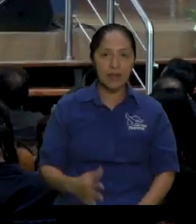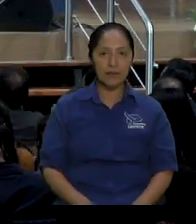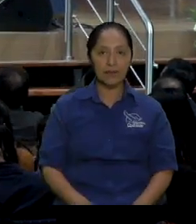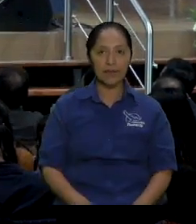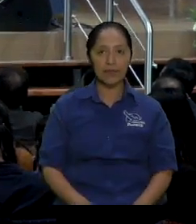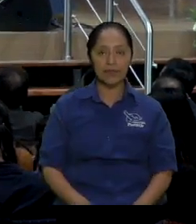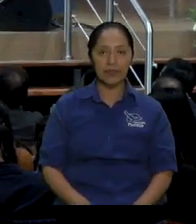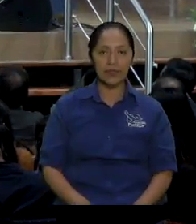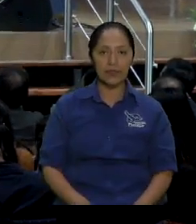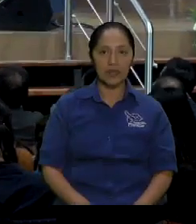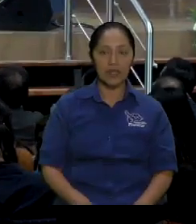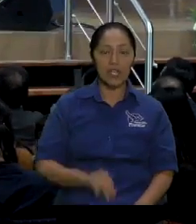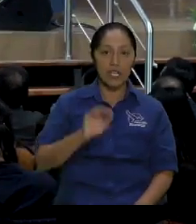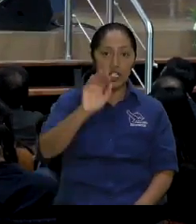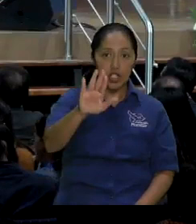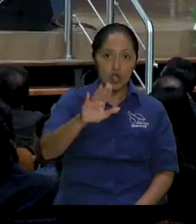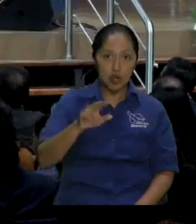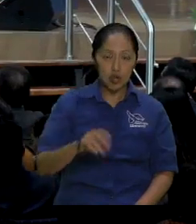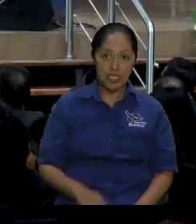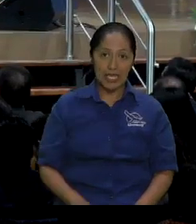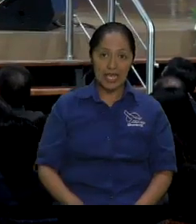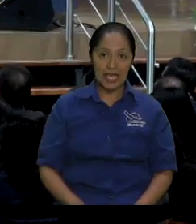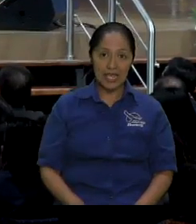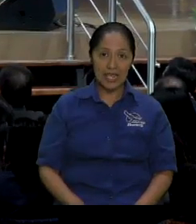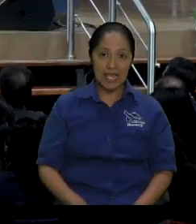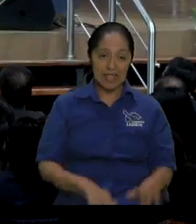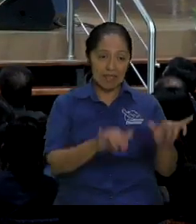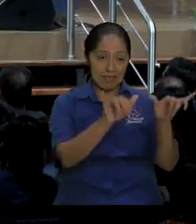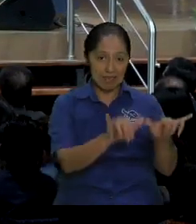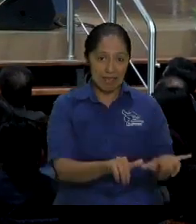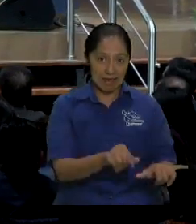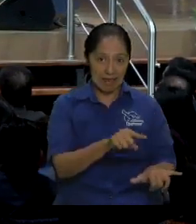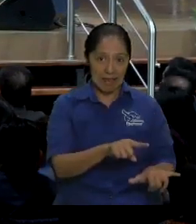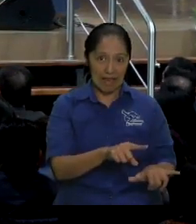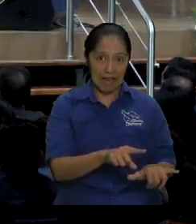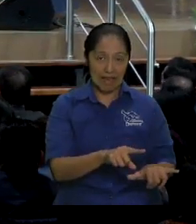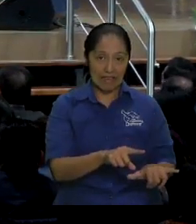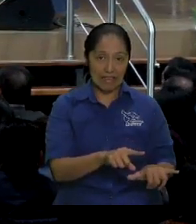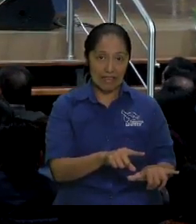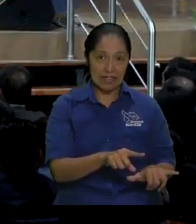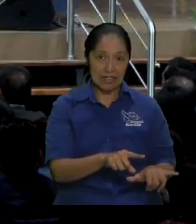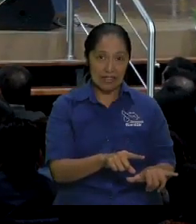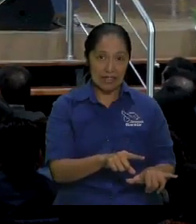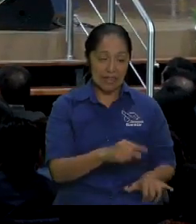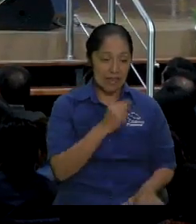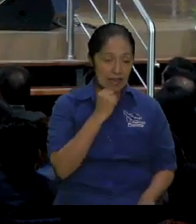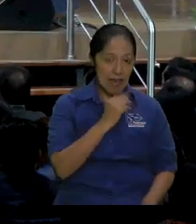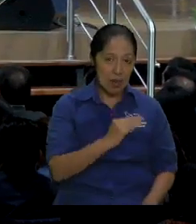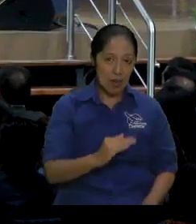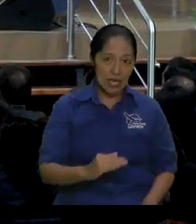usted deja un niño gateando por acá y él empieza y empieza a ver hasta los zapatos le lame